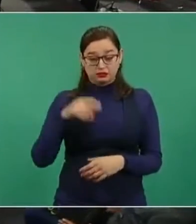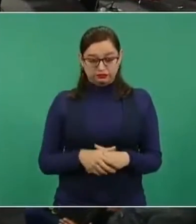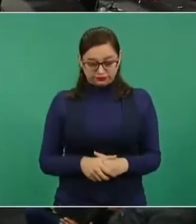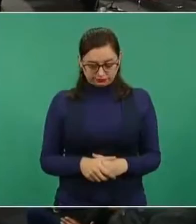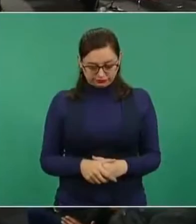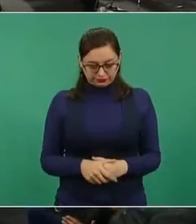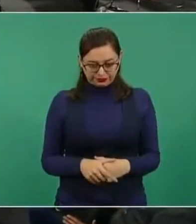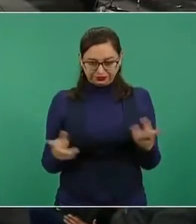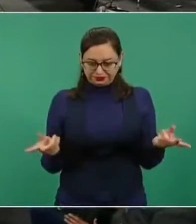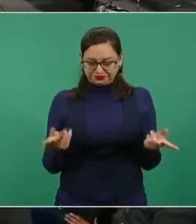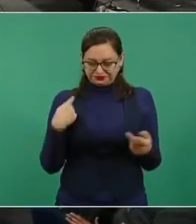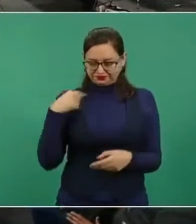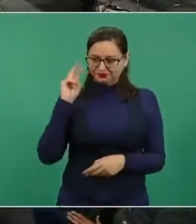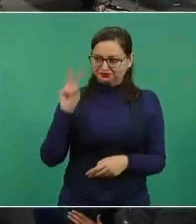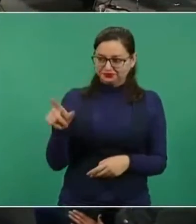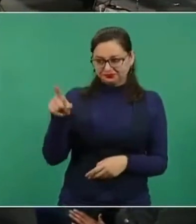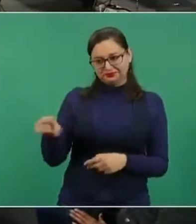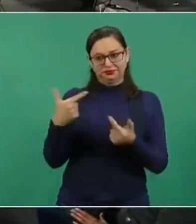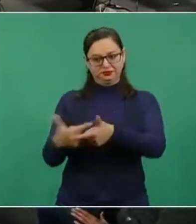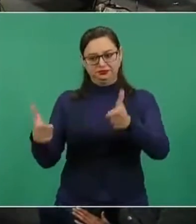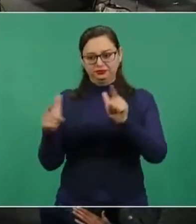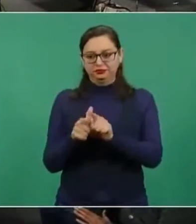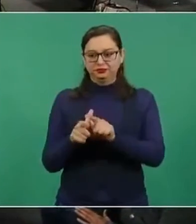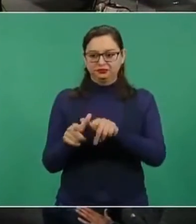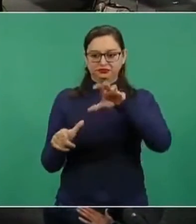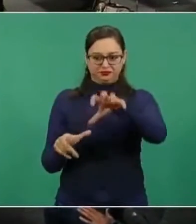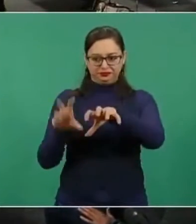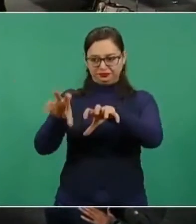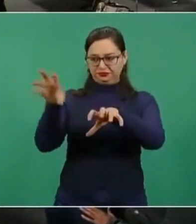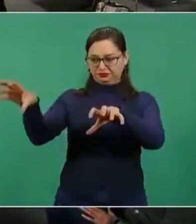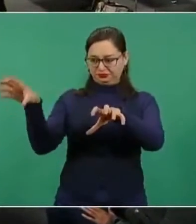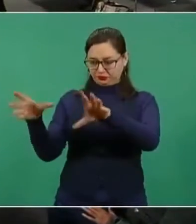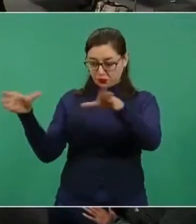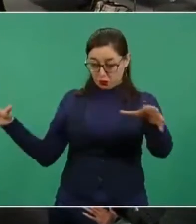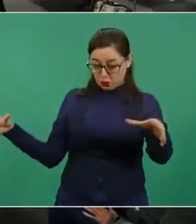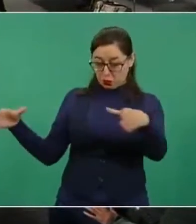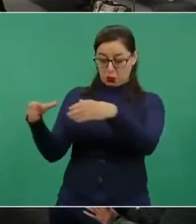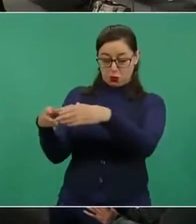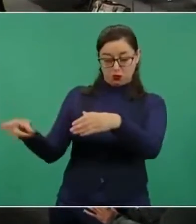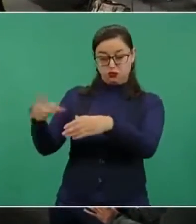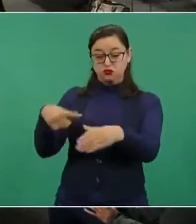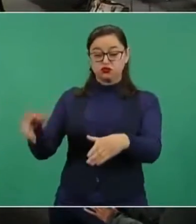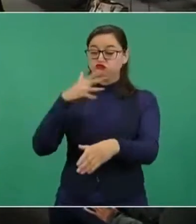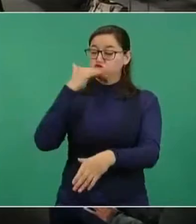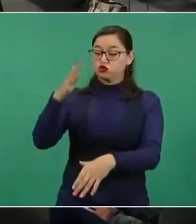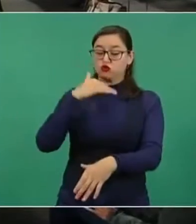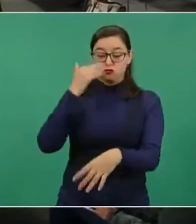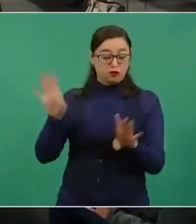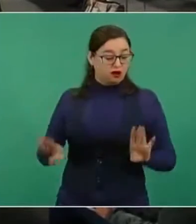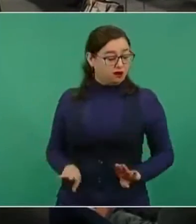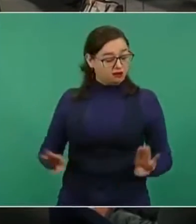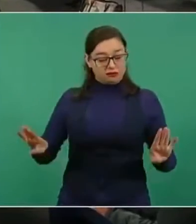todo el bloque conservador, que son muy corruptos. Ese es otro distintivo